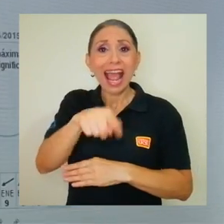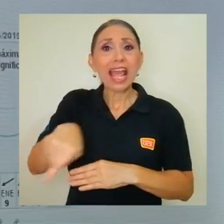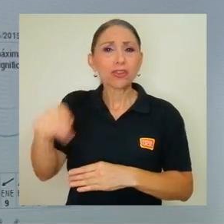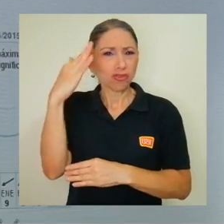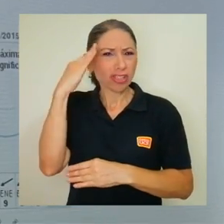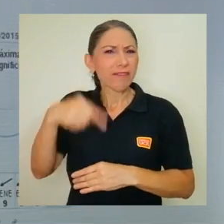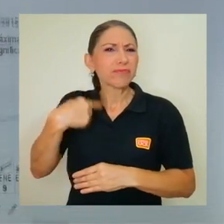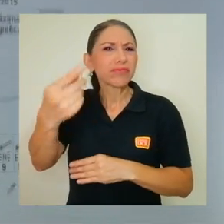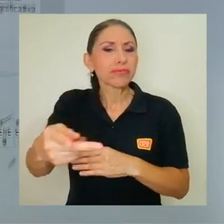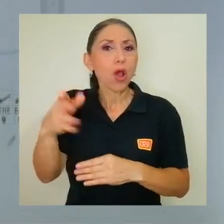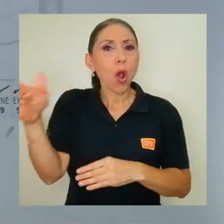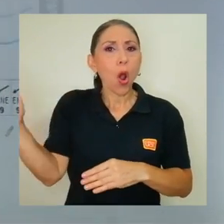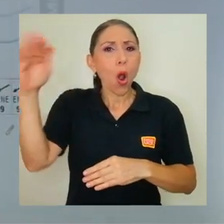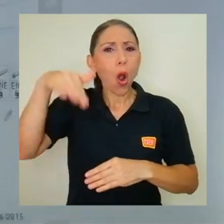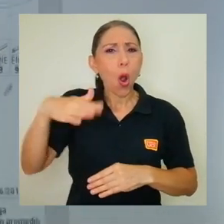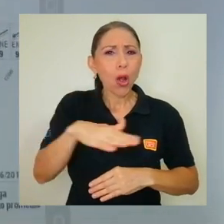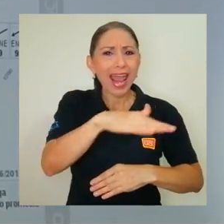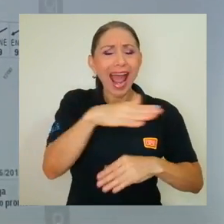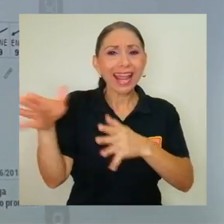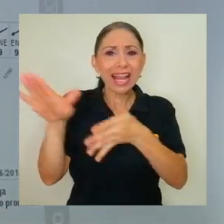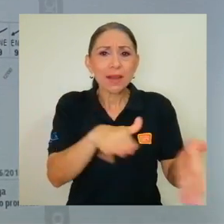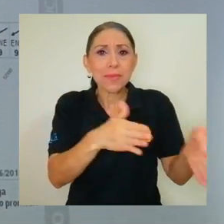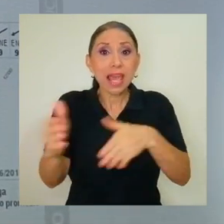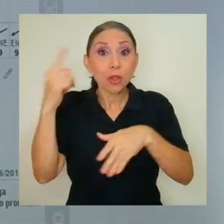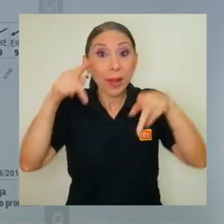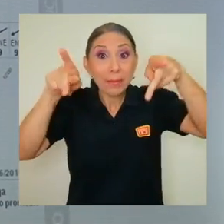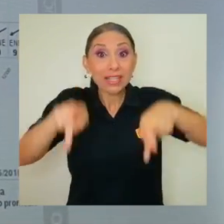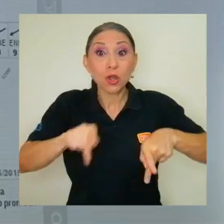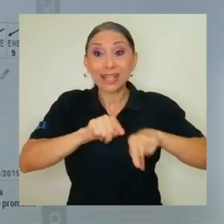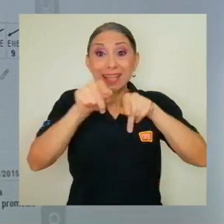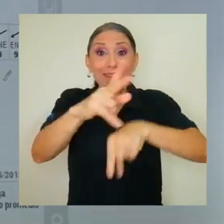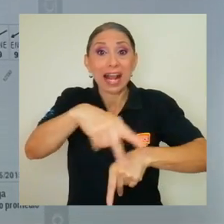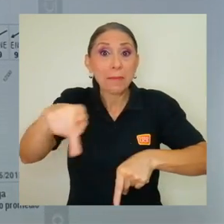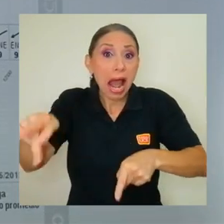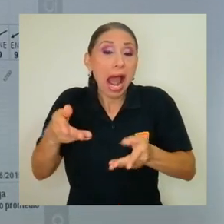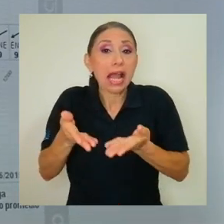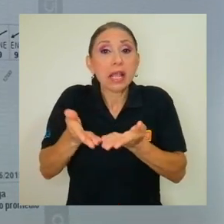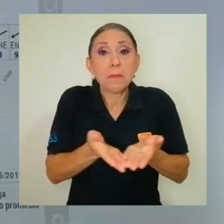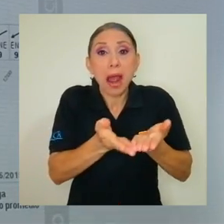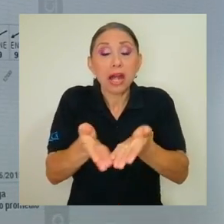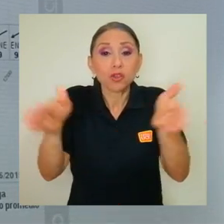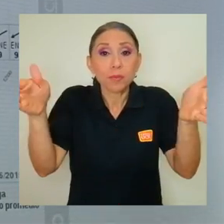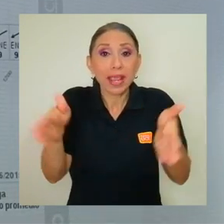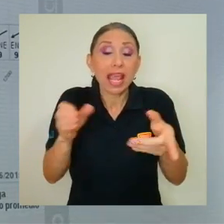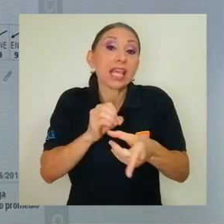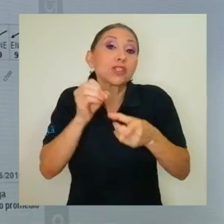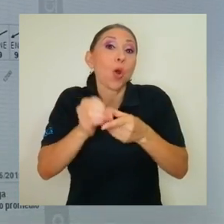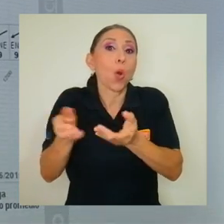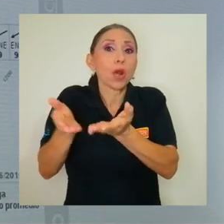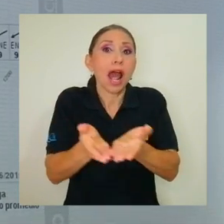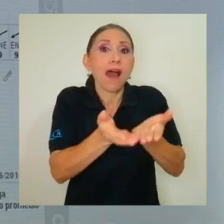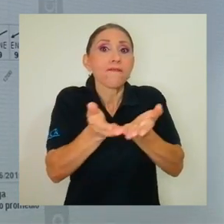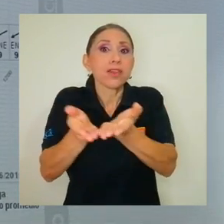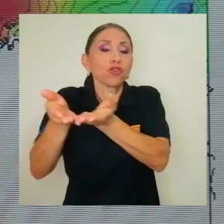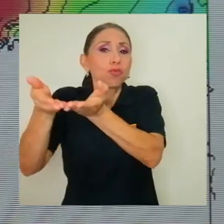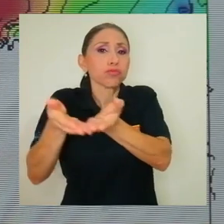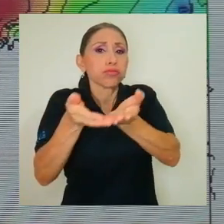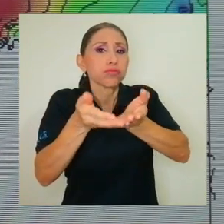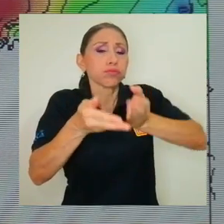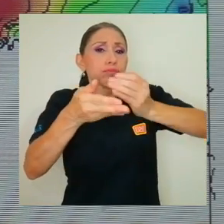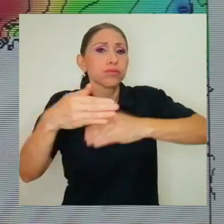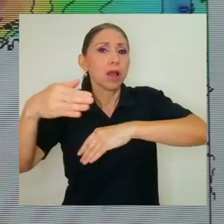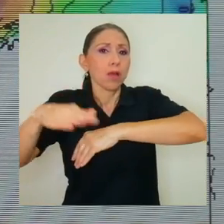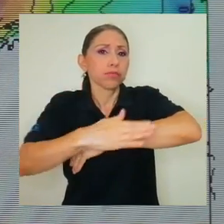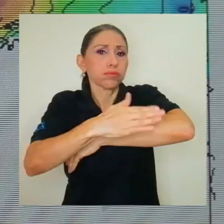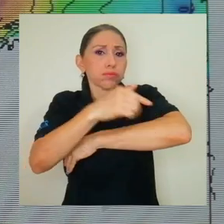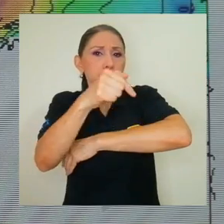oleaje y viento con comentarios sobre las condiciones del mar para bañistas, embarcaciones pequeñas y el atraque de navíos en puertos. En el